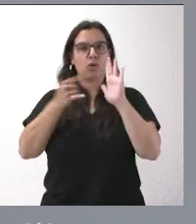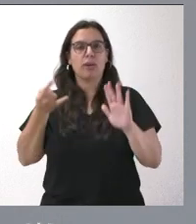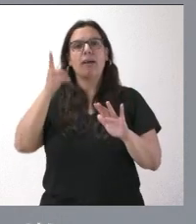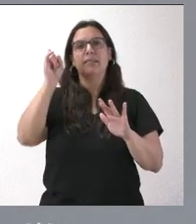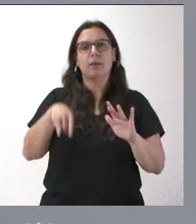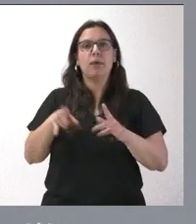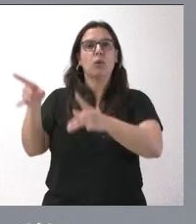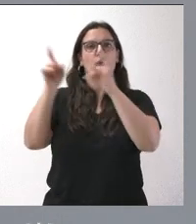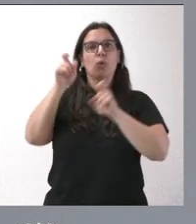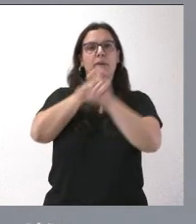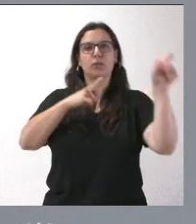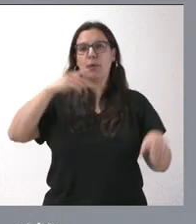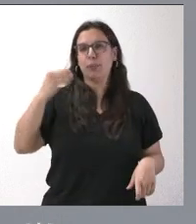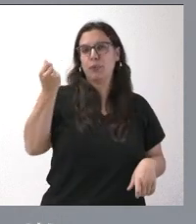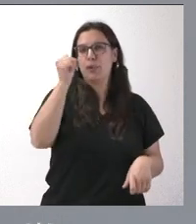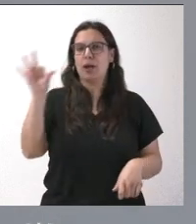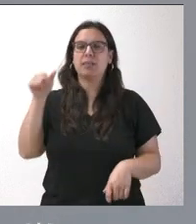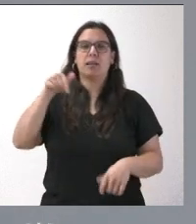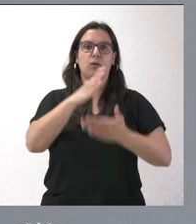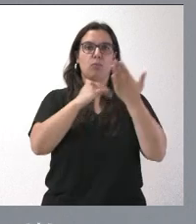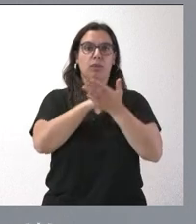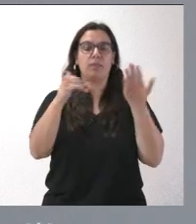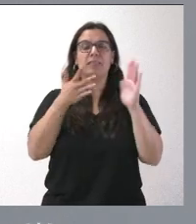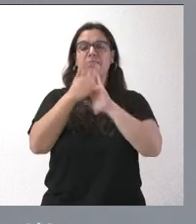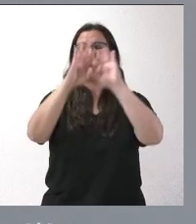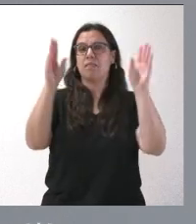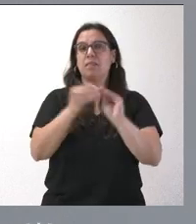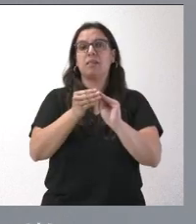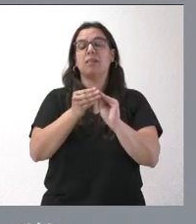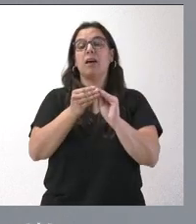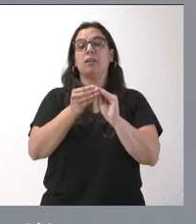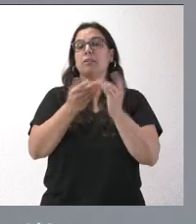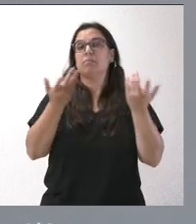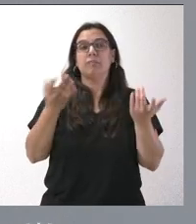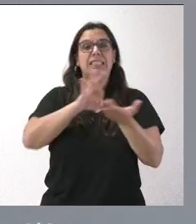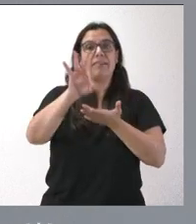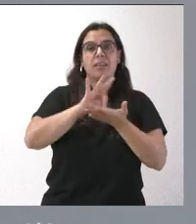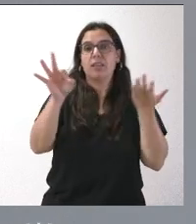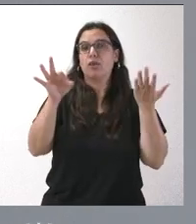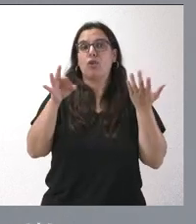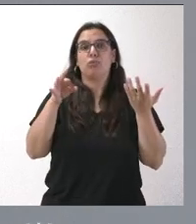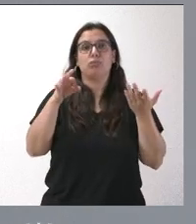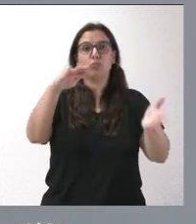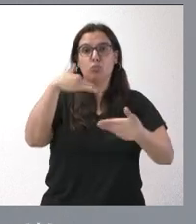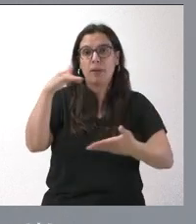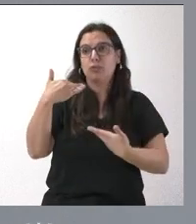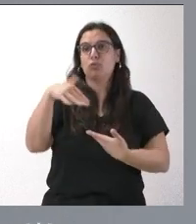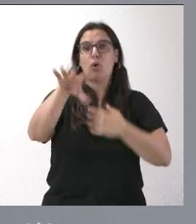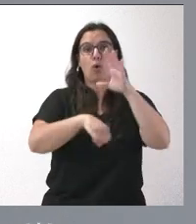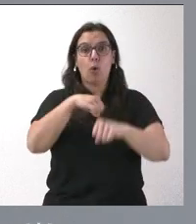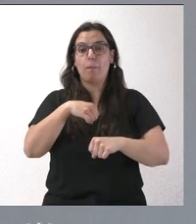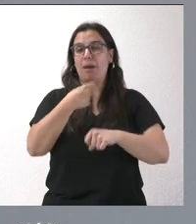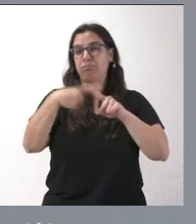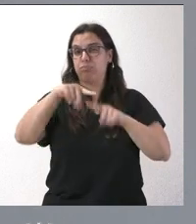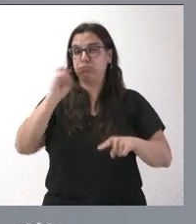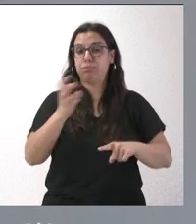captación de talento en la comunidad autónoma. En definitiva, se trata de que aquellos servicios, suministros o compras que realiza la Administración